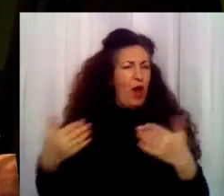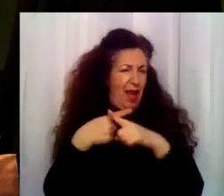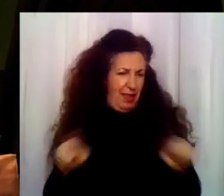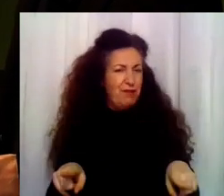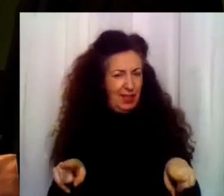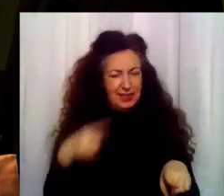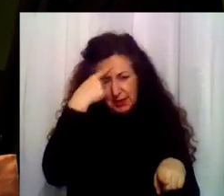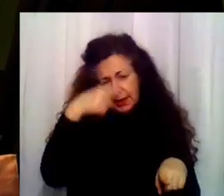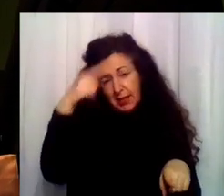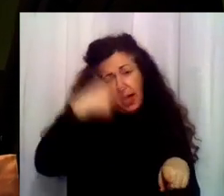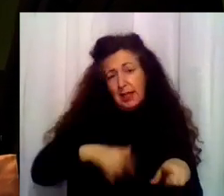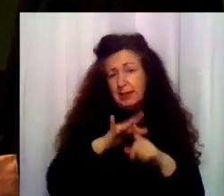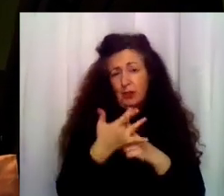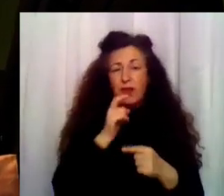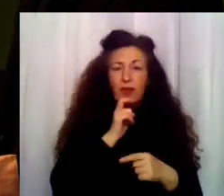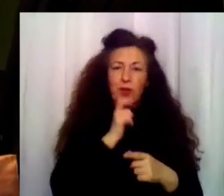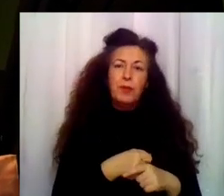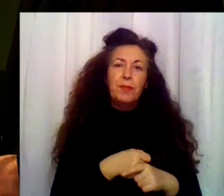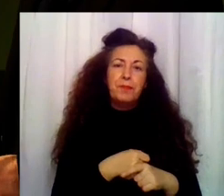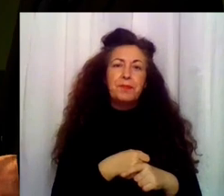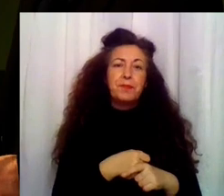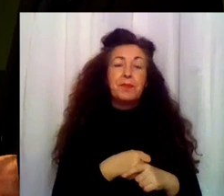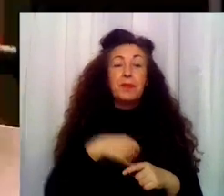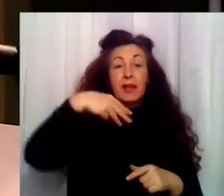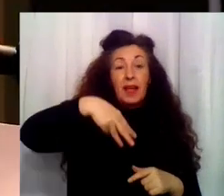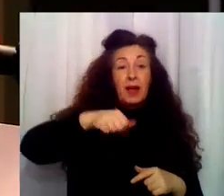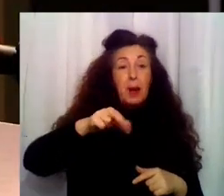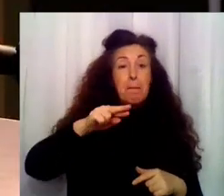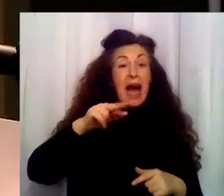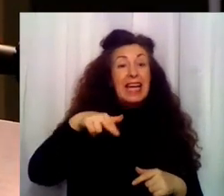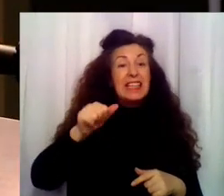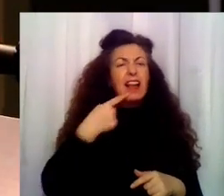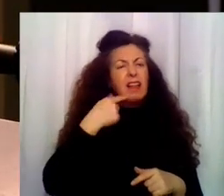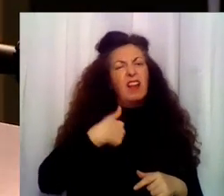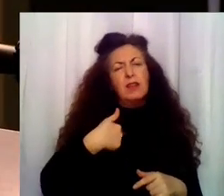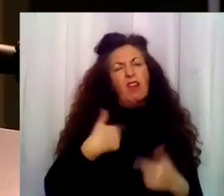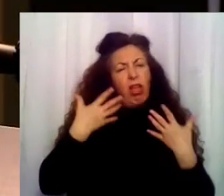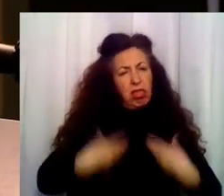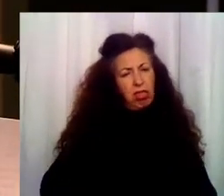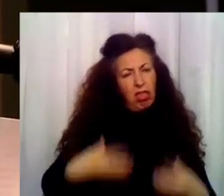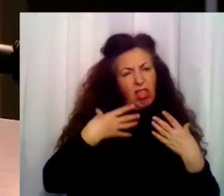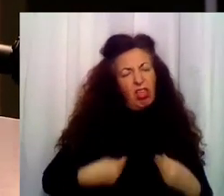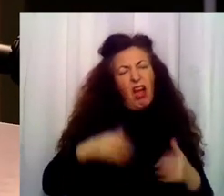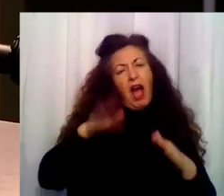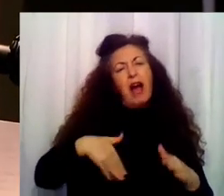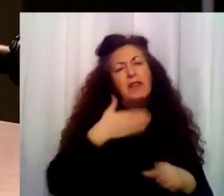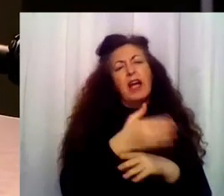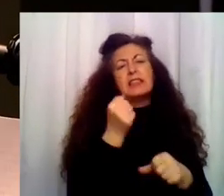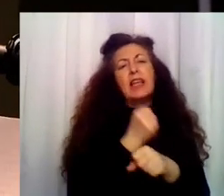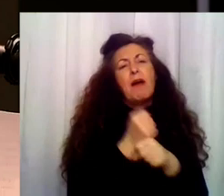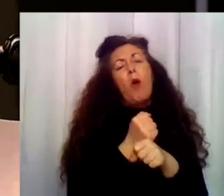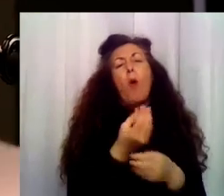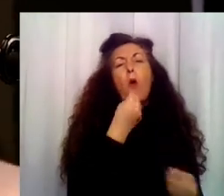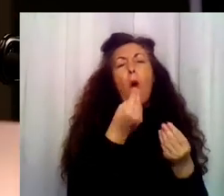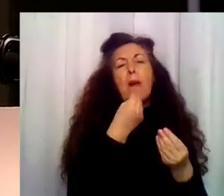Y sé lo que me toca. Bueno, Martina dice que soy una derrotista. Me ha colocado en un comedor social. O sea, que la materia prima va a ser una